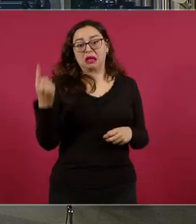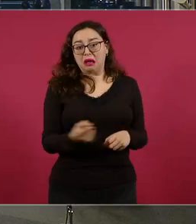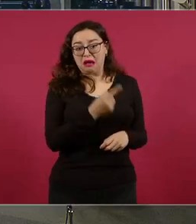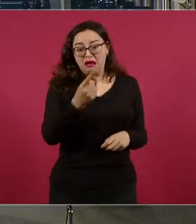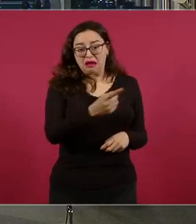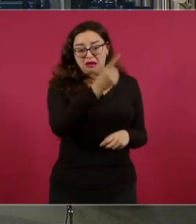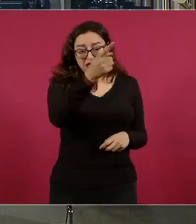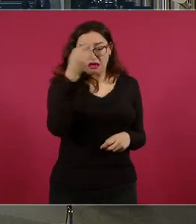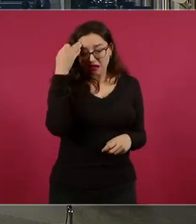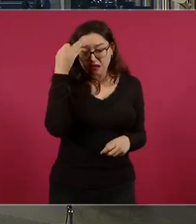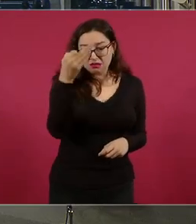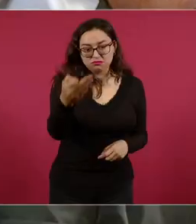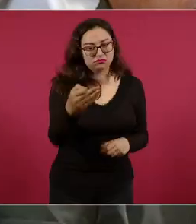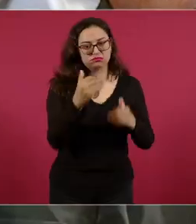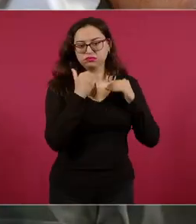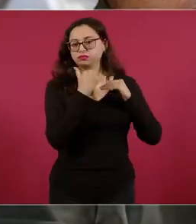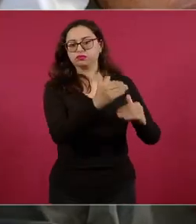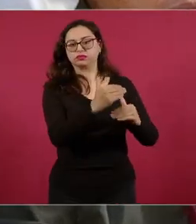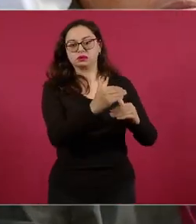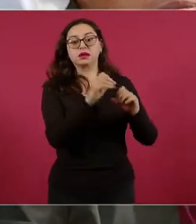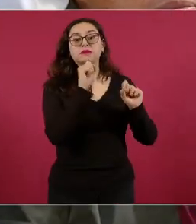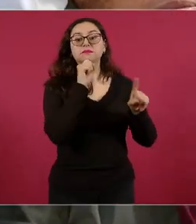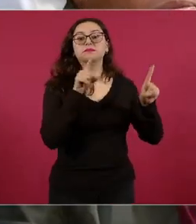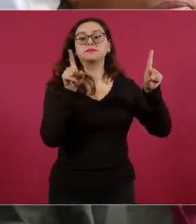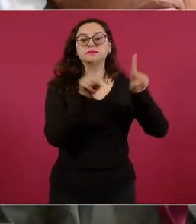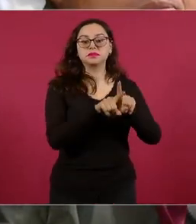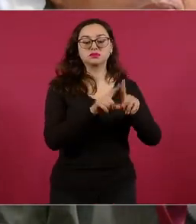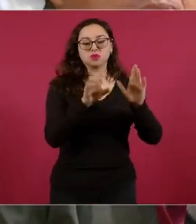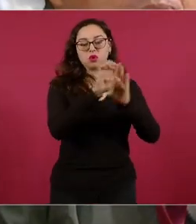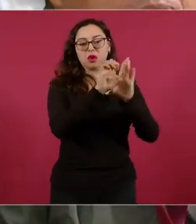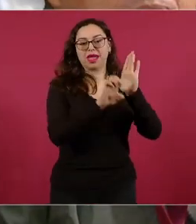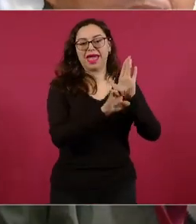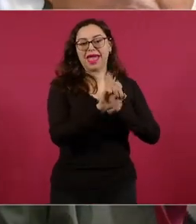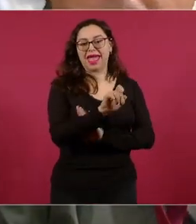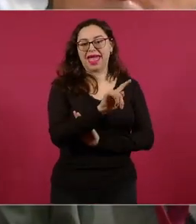la reforma que usted presentó. Y ahorita que mencionó al presidente Biden,